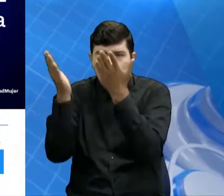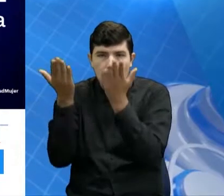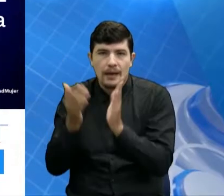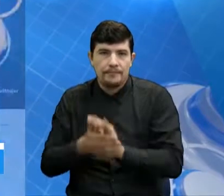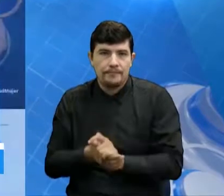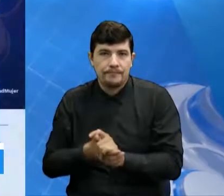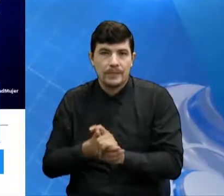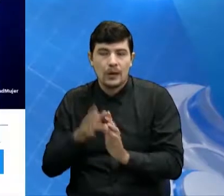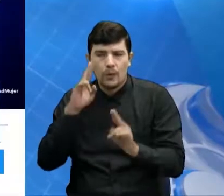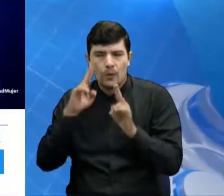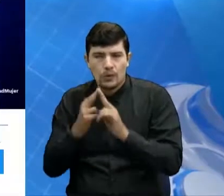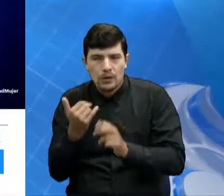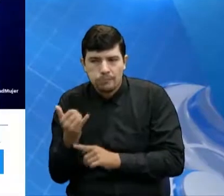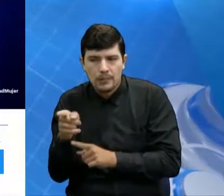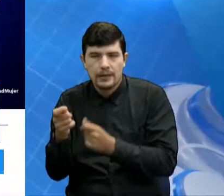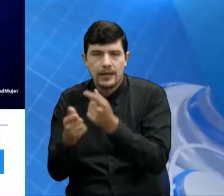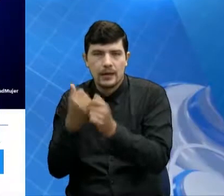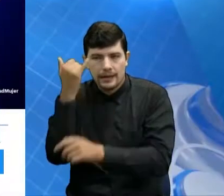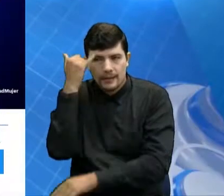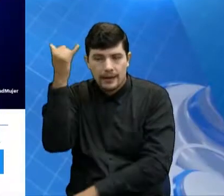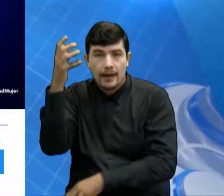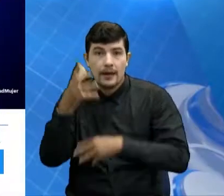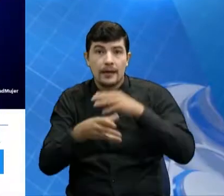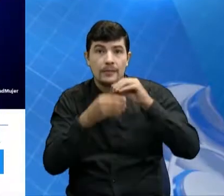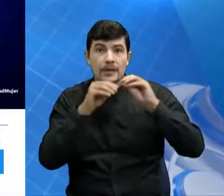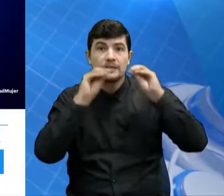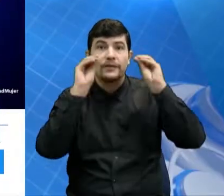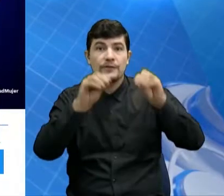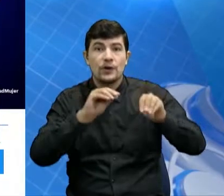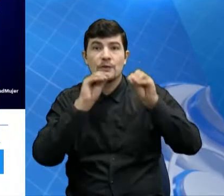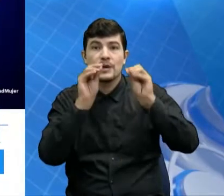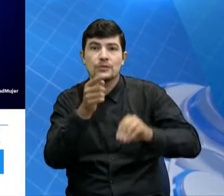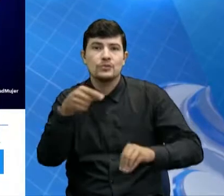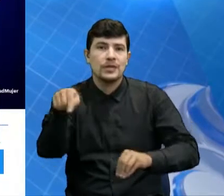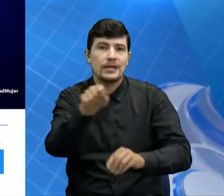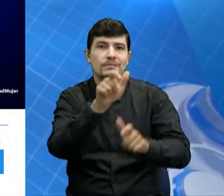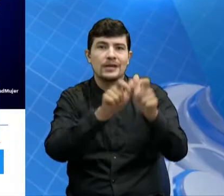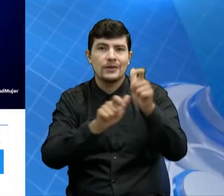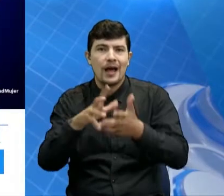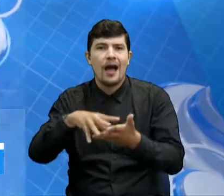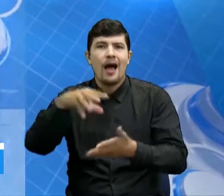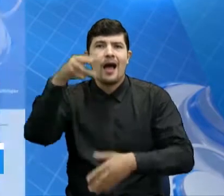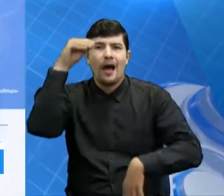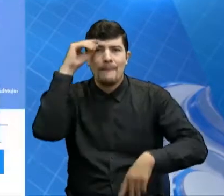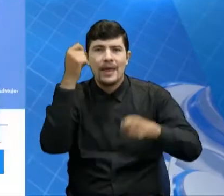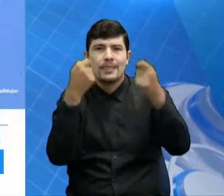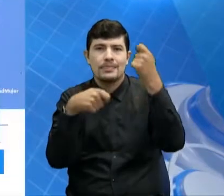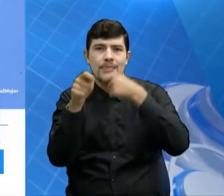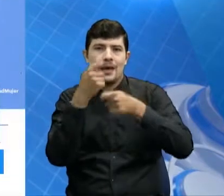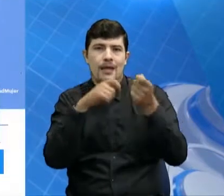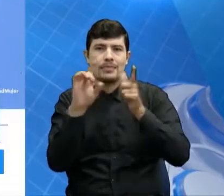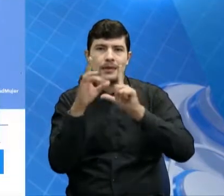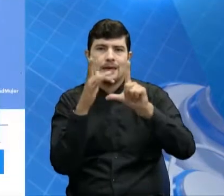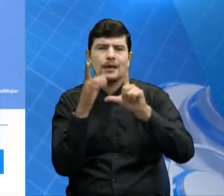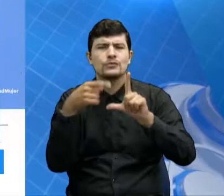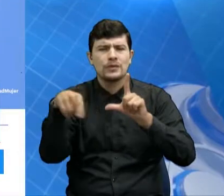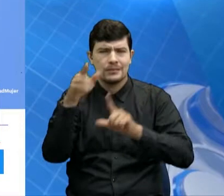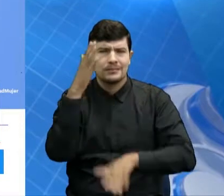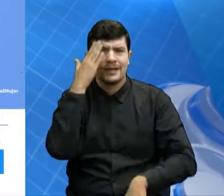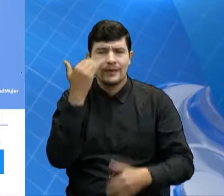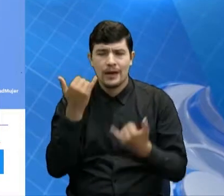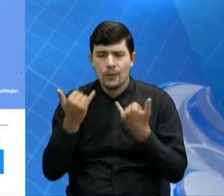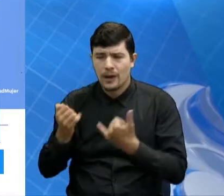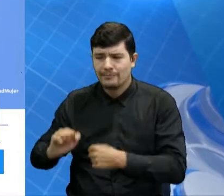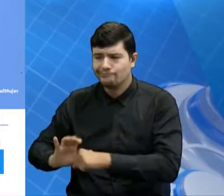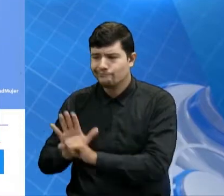también vamos a estar en la formación de marketing digital. Todos sabemos que con este confinamiento, con este realmente con esta